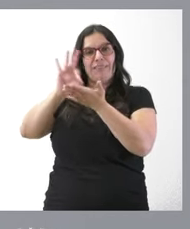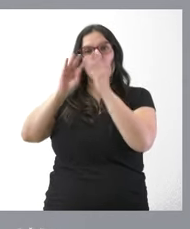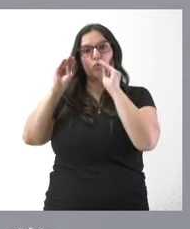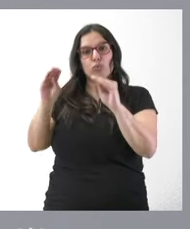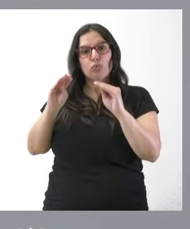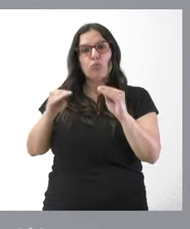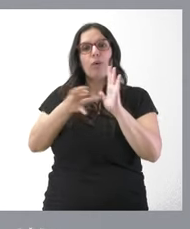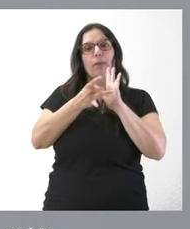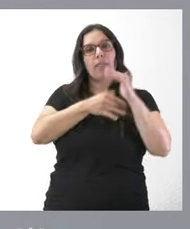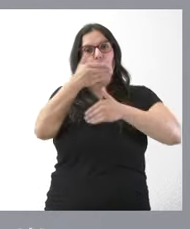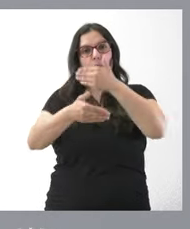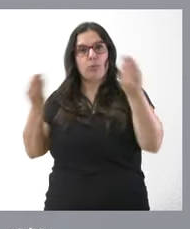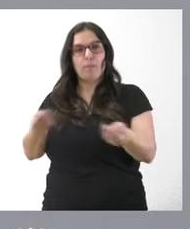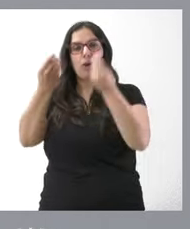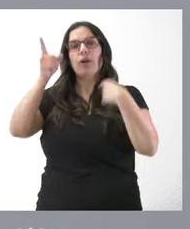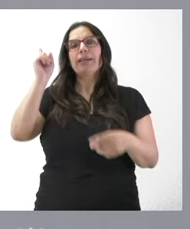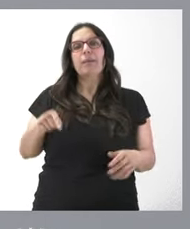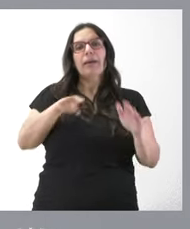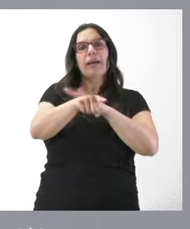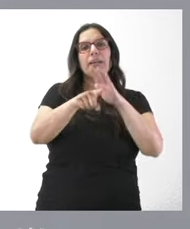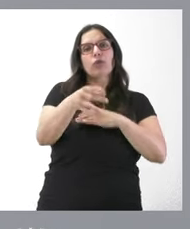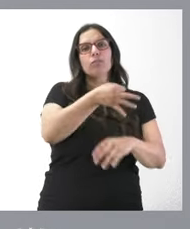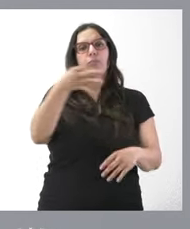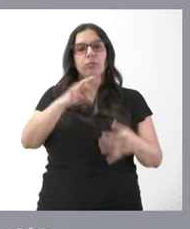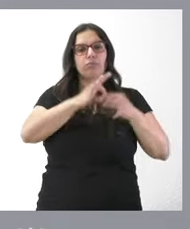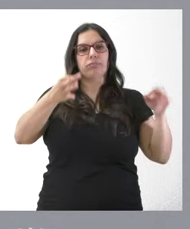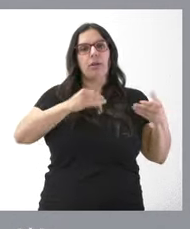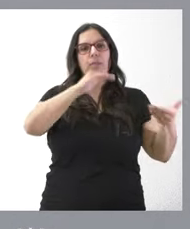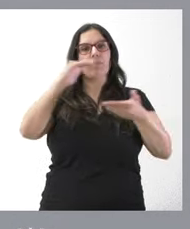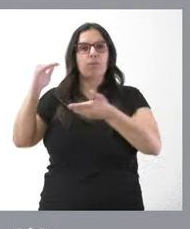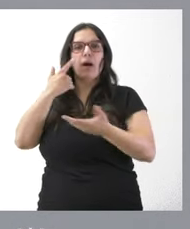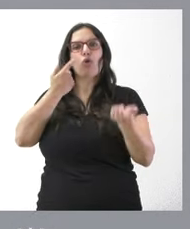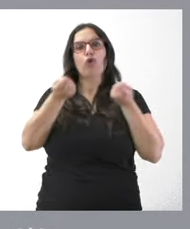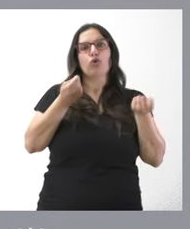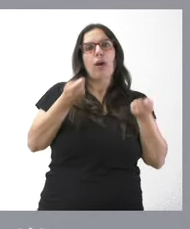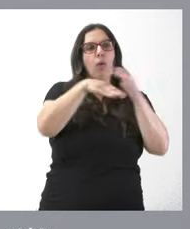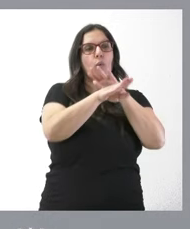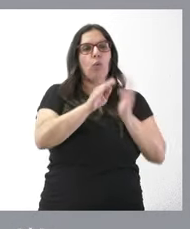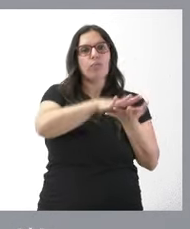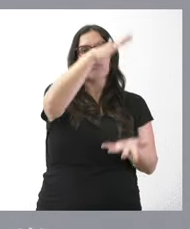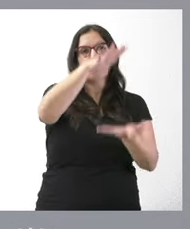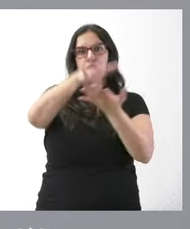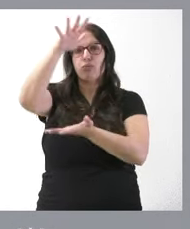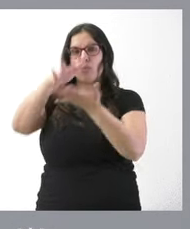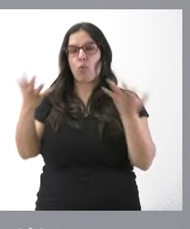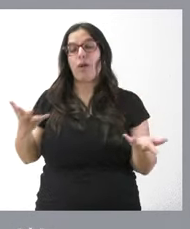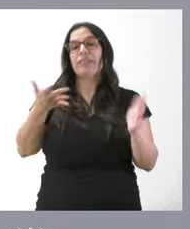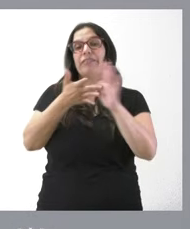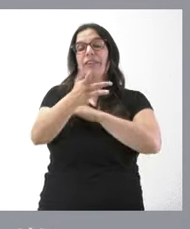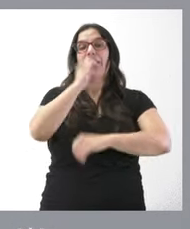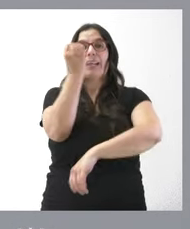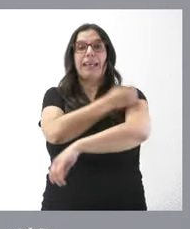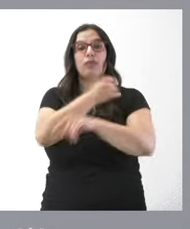de los procesos y garantizar la gestión eficiente de la cadena de suministros y control de stocks. Se implanta un registro electrónico de los movimientos